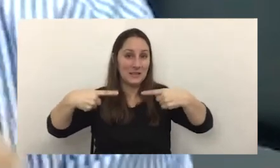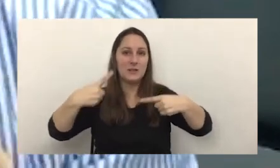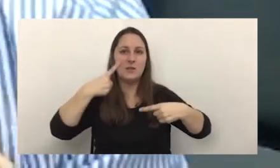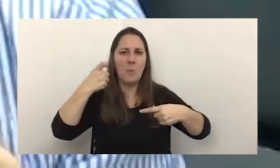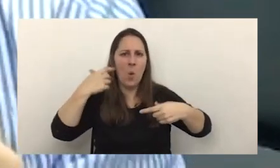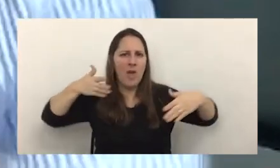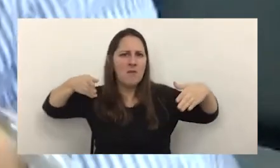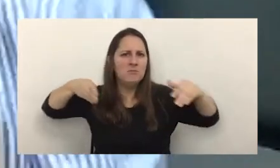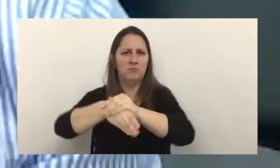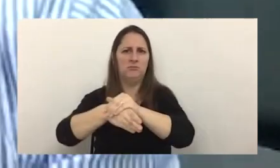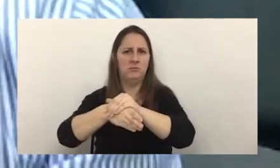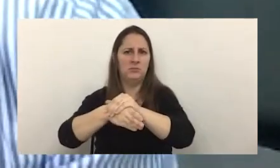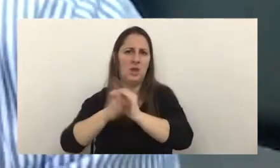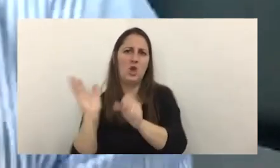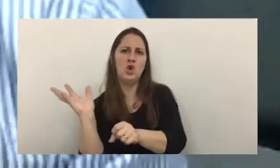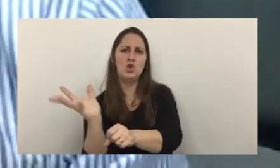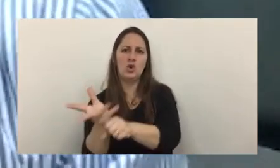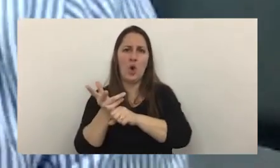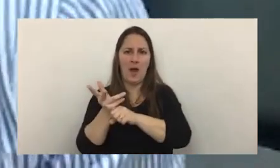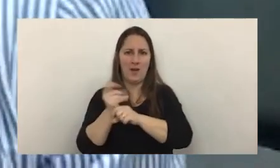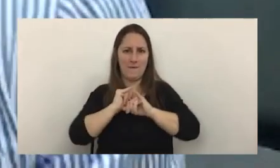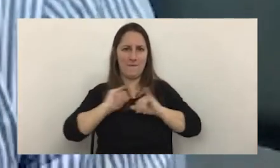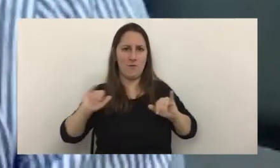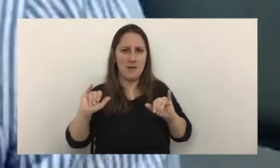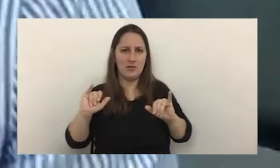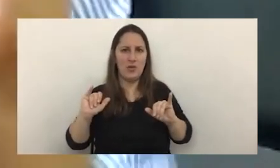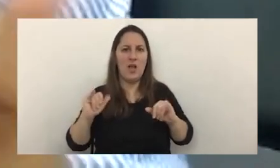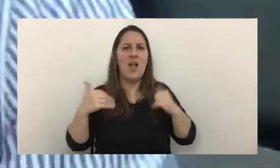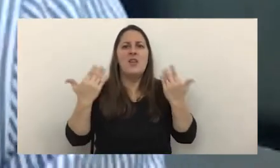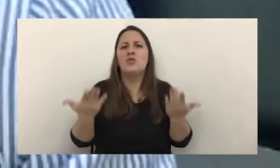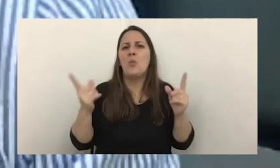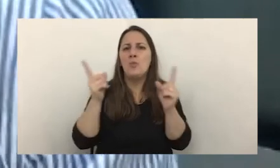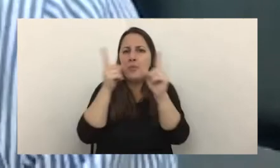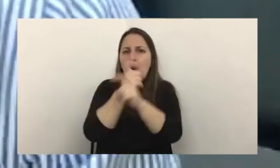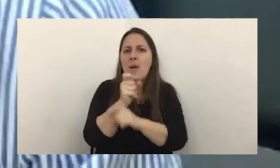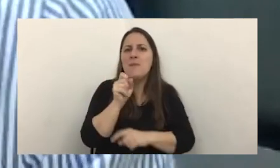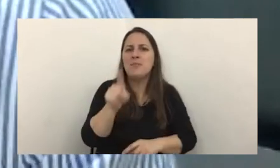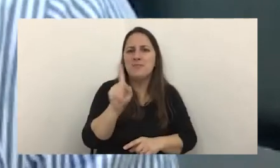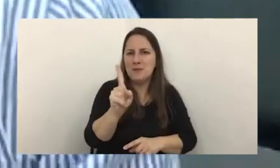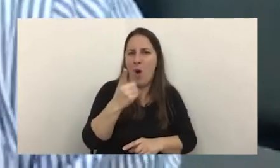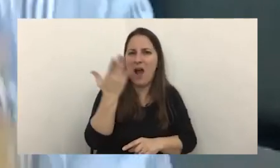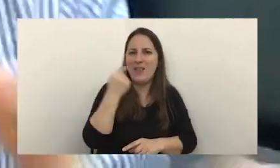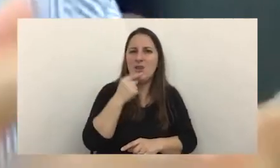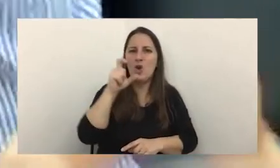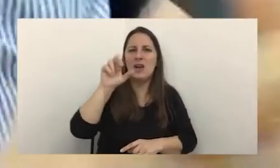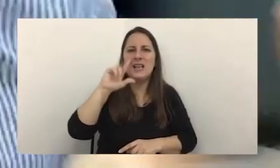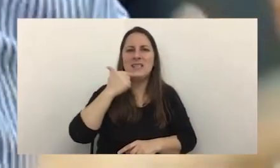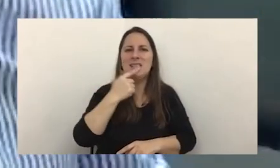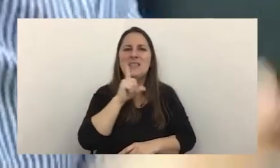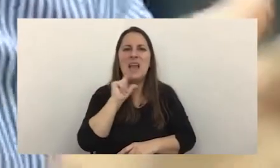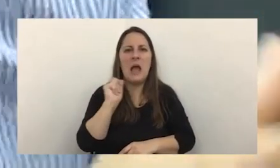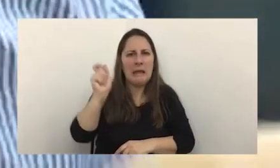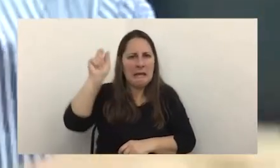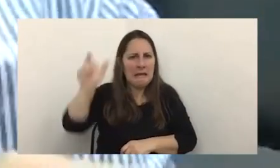intervenidas y robadas la información entonces el problema no solo tiene que ver como decía bien Cristina a quien hacemos